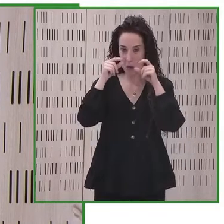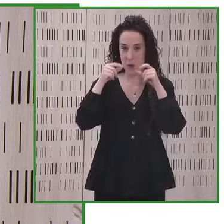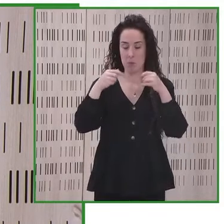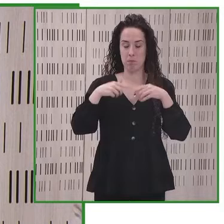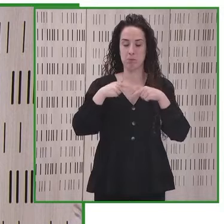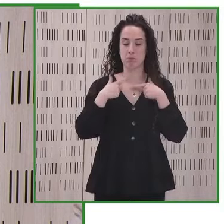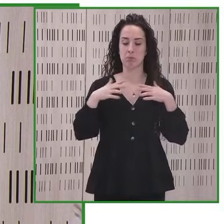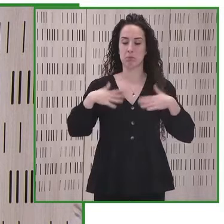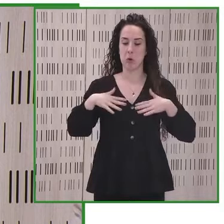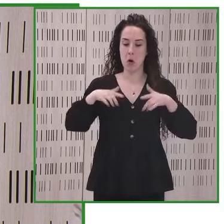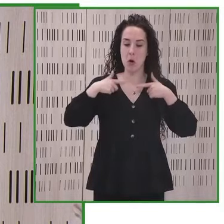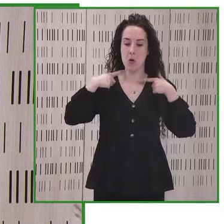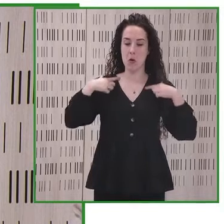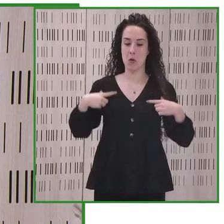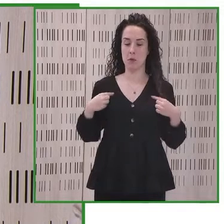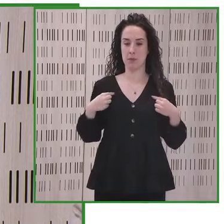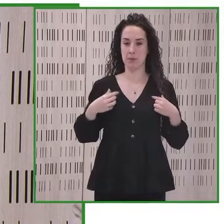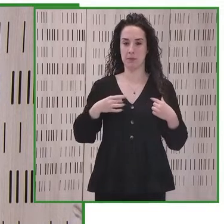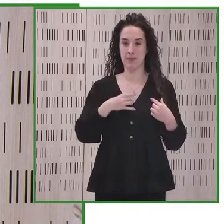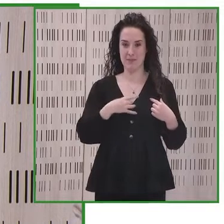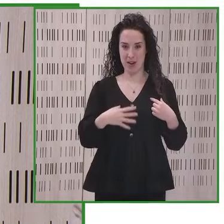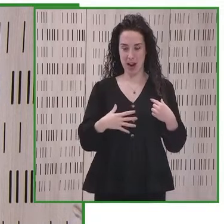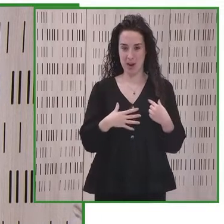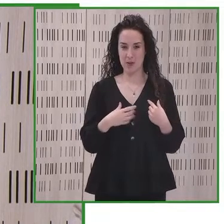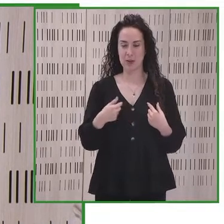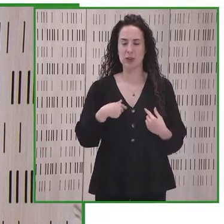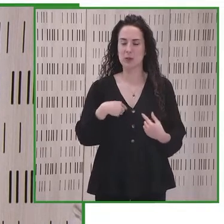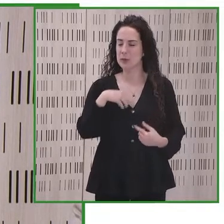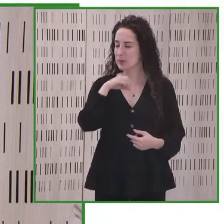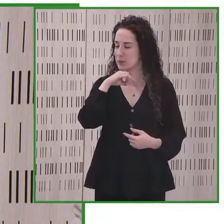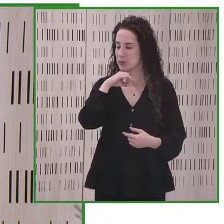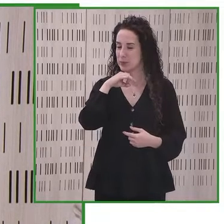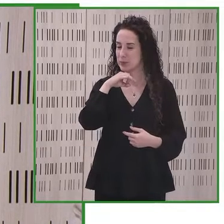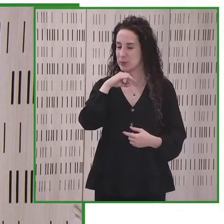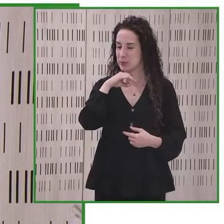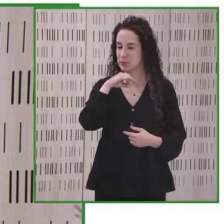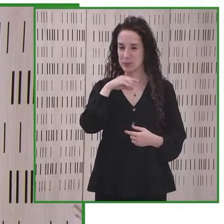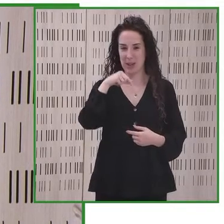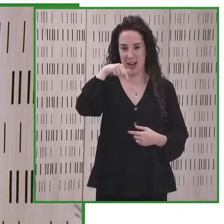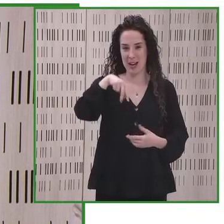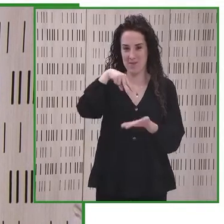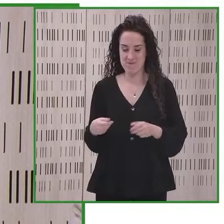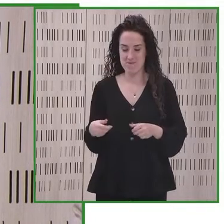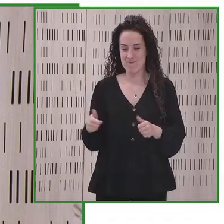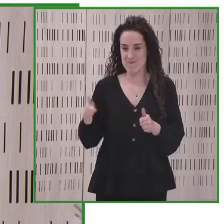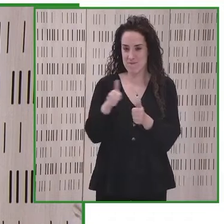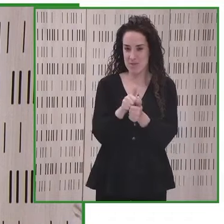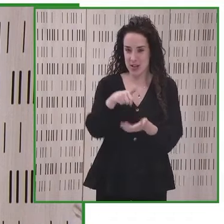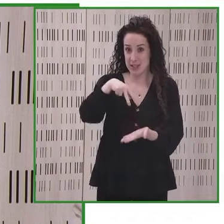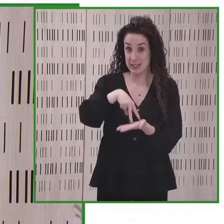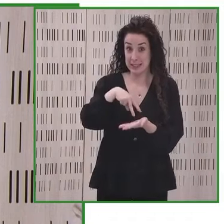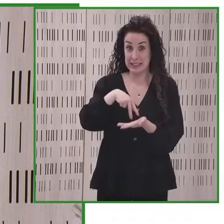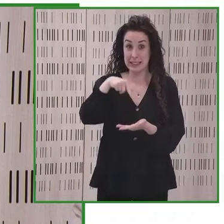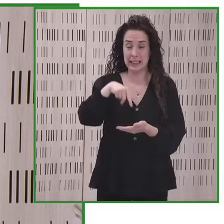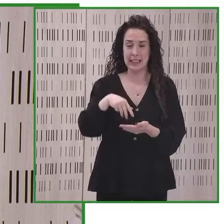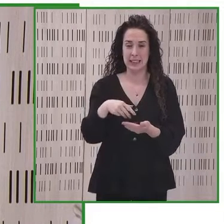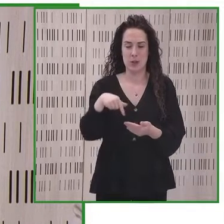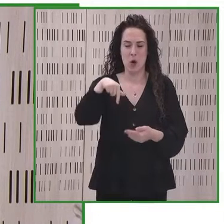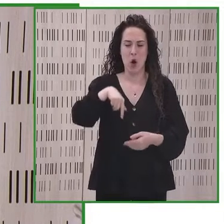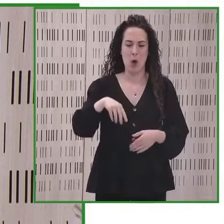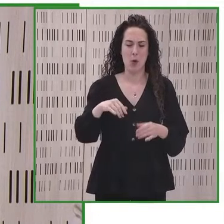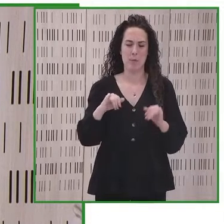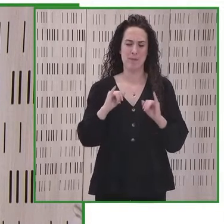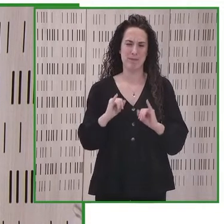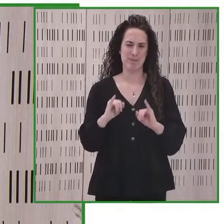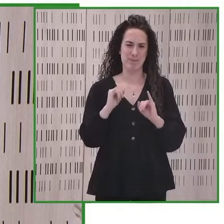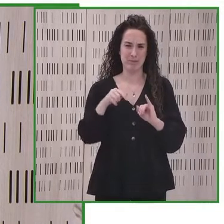Llego aproximadamente de 50 años, o llevo una camiseta, y contento